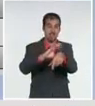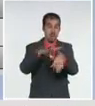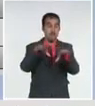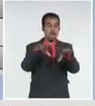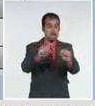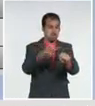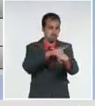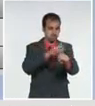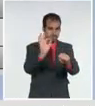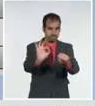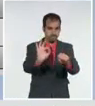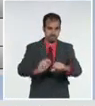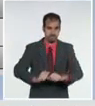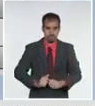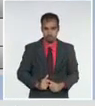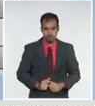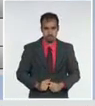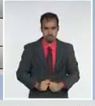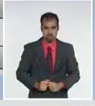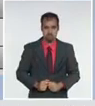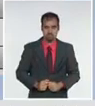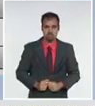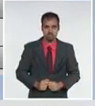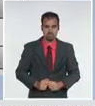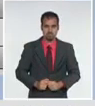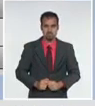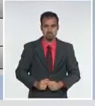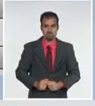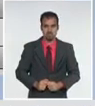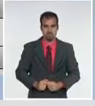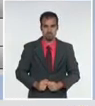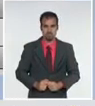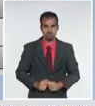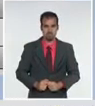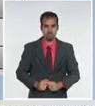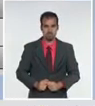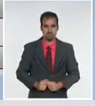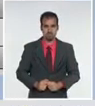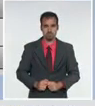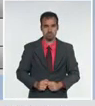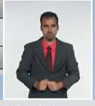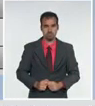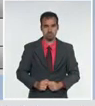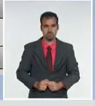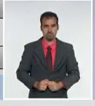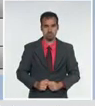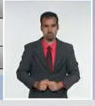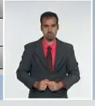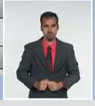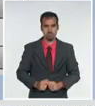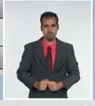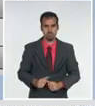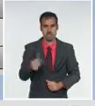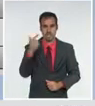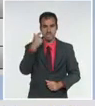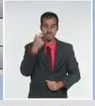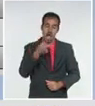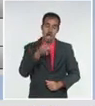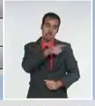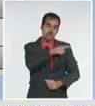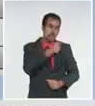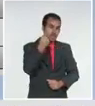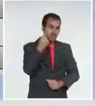-19 en nuestro país. Pudiéramos decir que 36 menos que el día anterior,